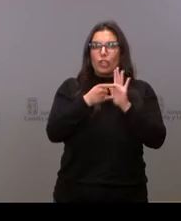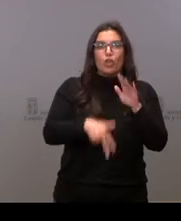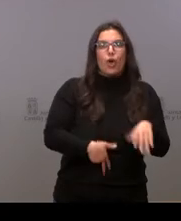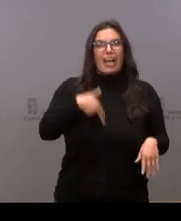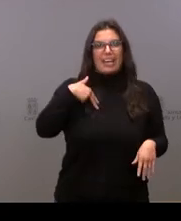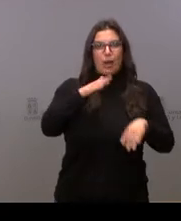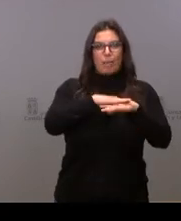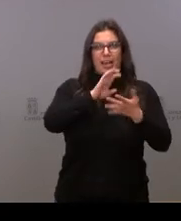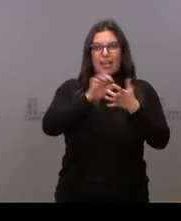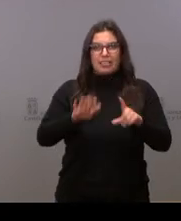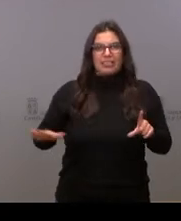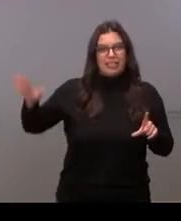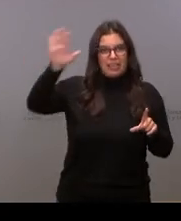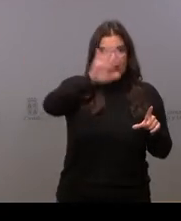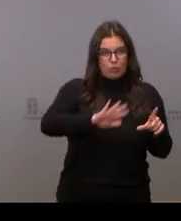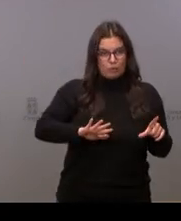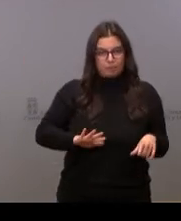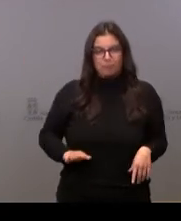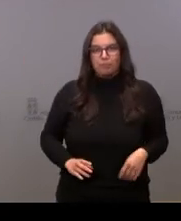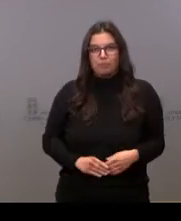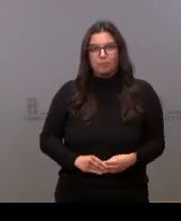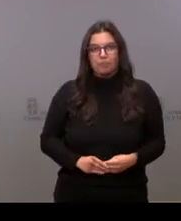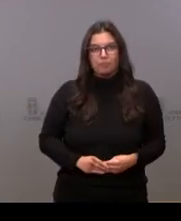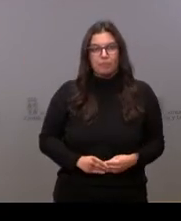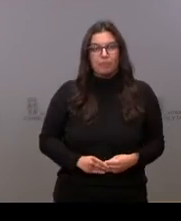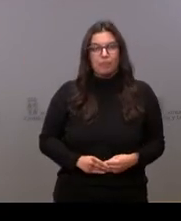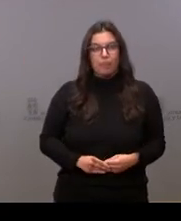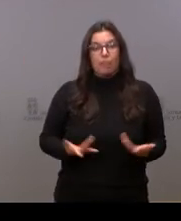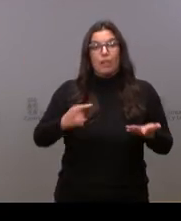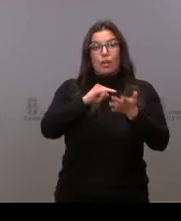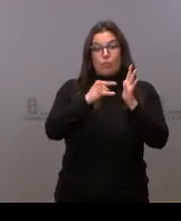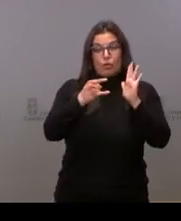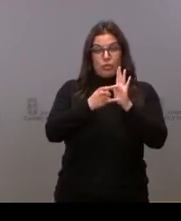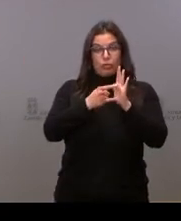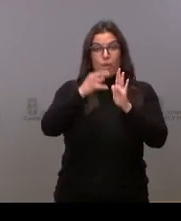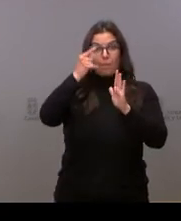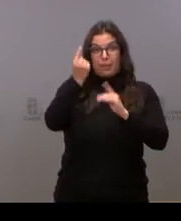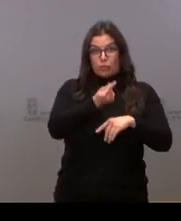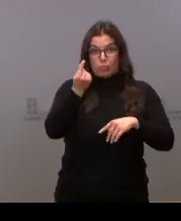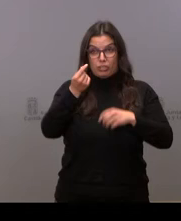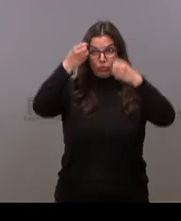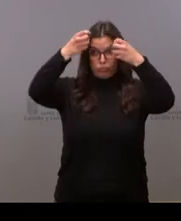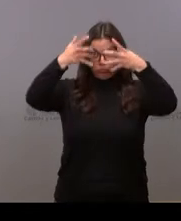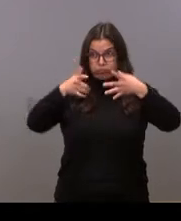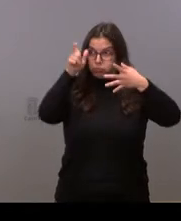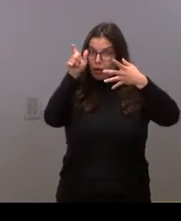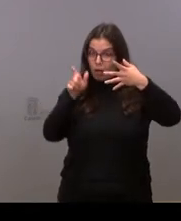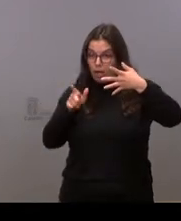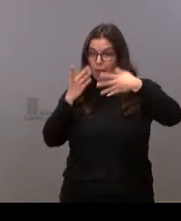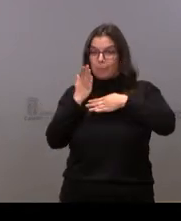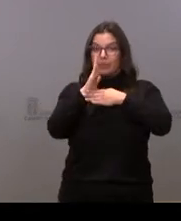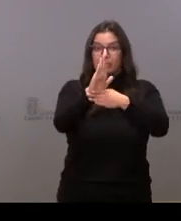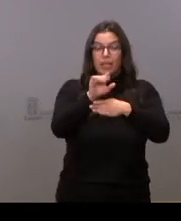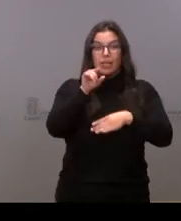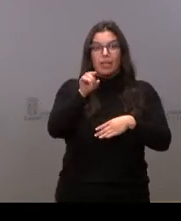para la comunidad de Castilla y León. Y el proyecto de presupuestos que hemos presentado es muy bueno, es